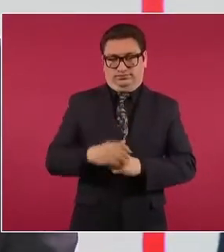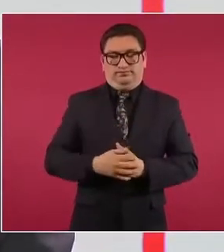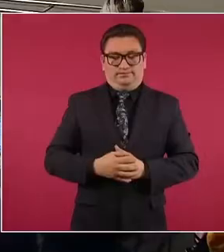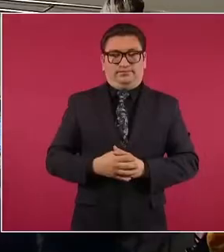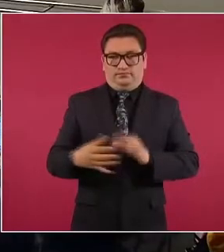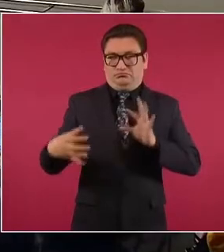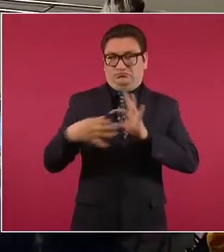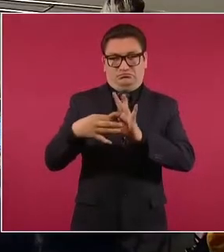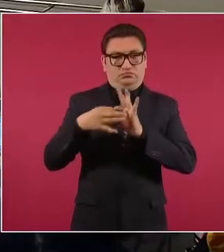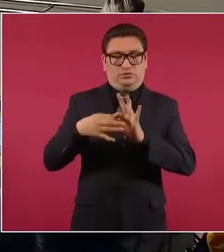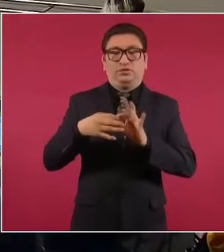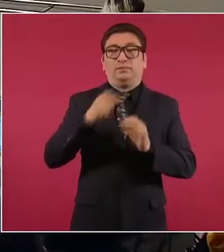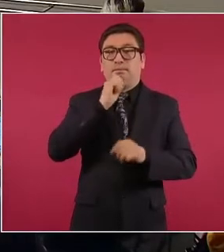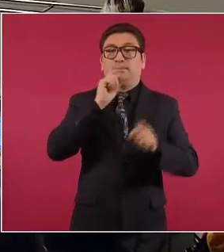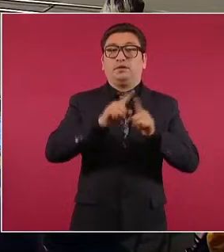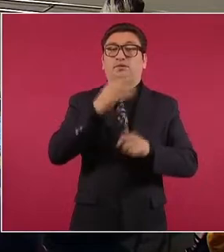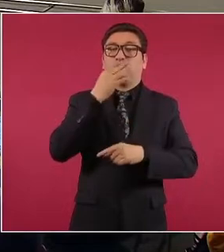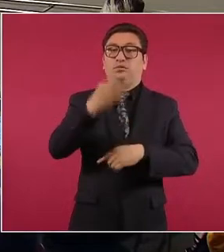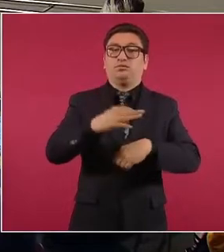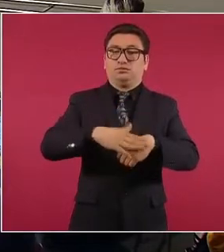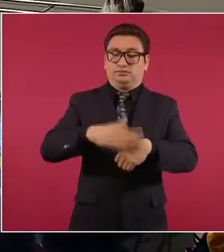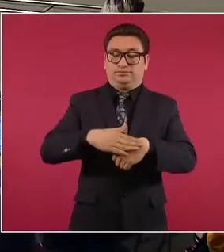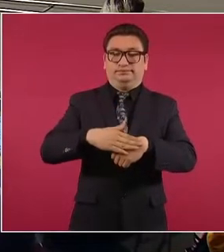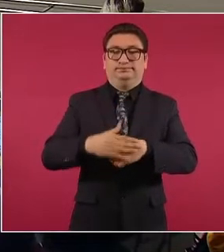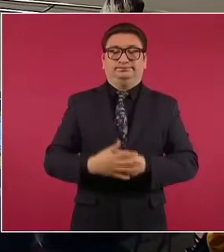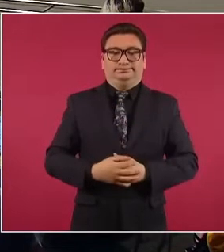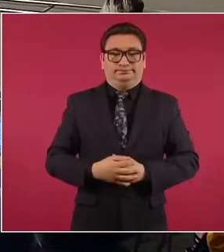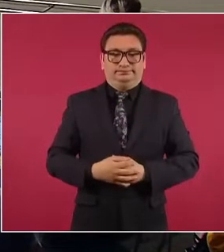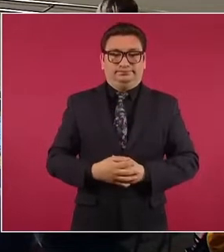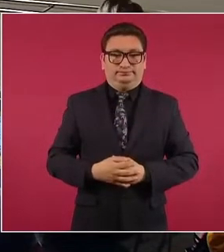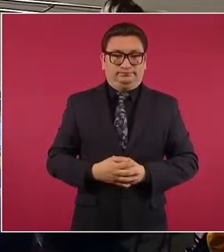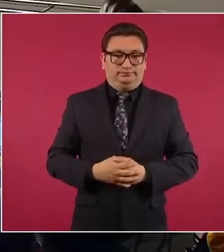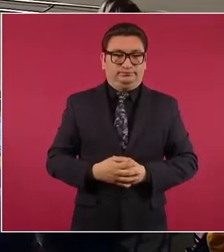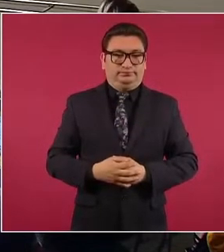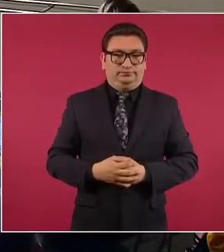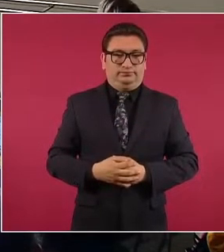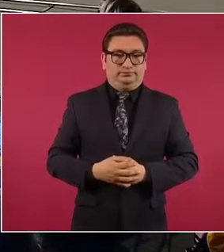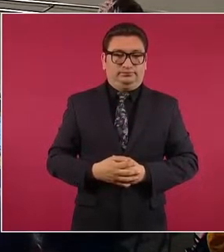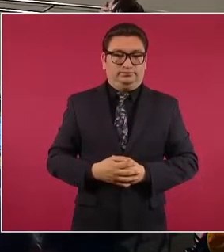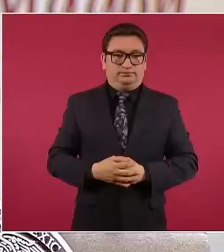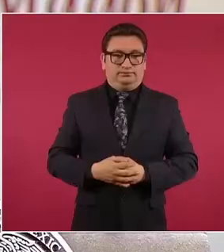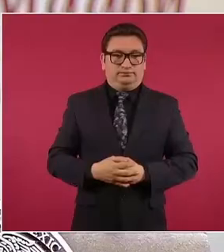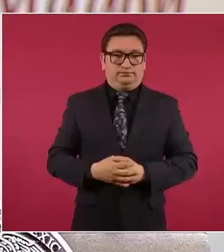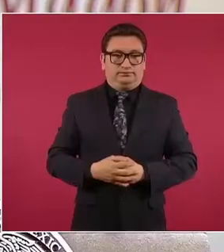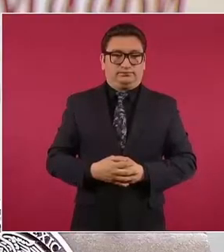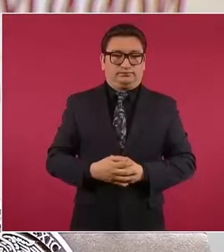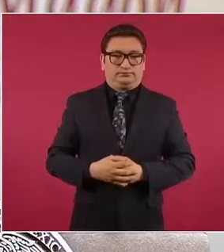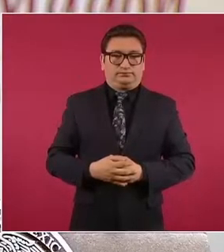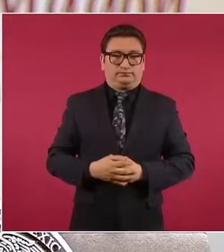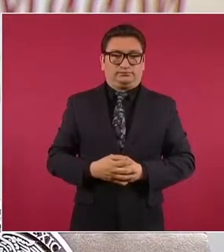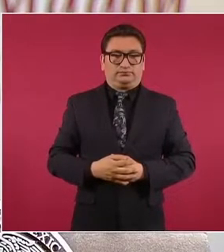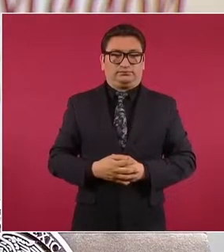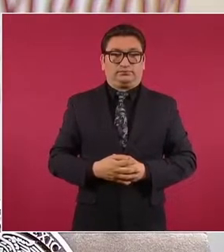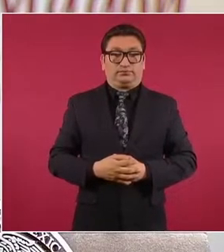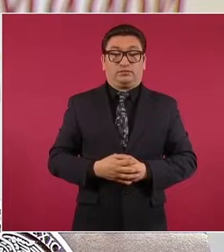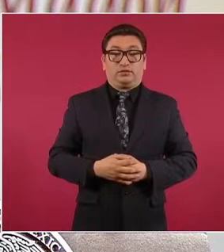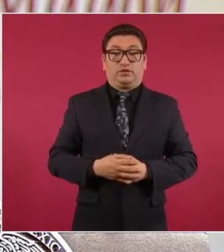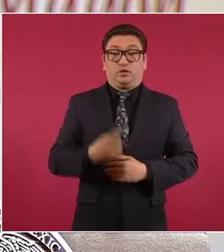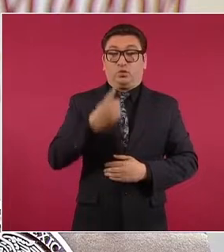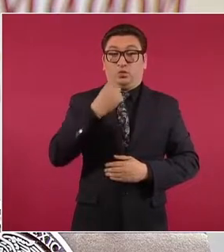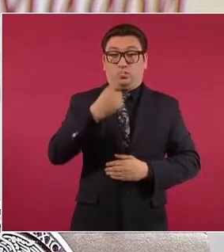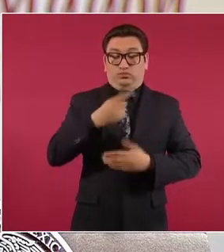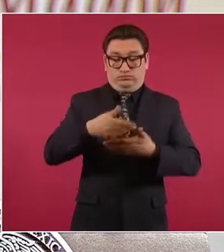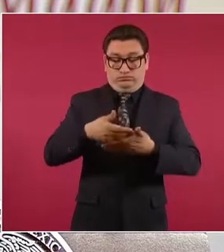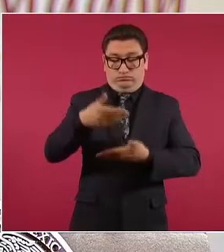También comentar que ha trascendido que hay una orden de aprehensión